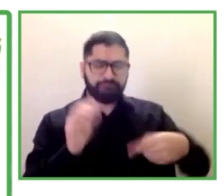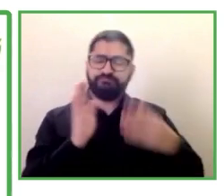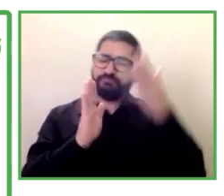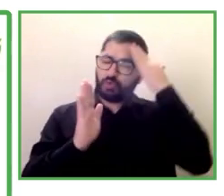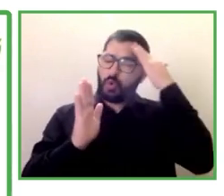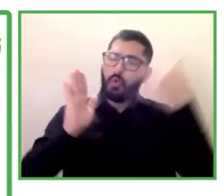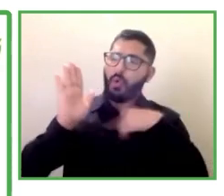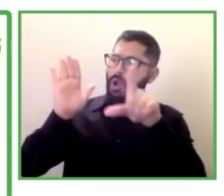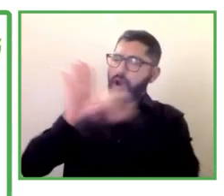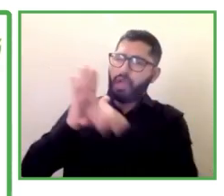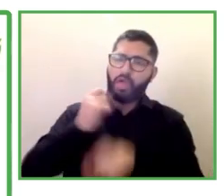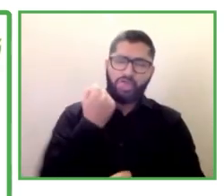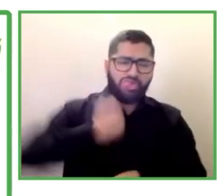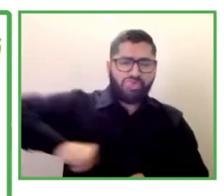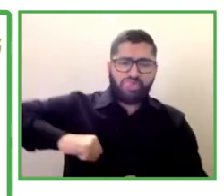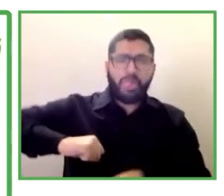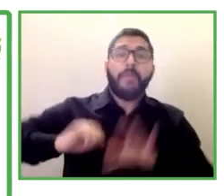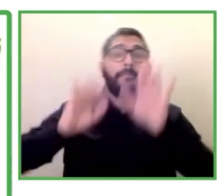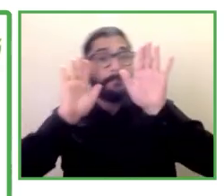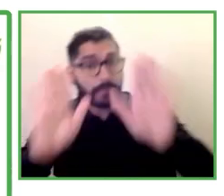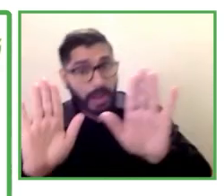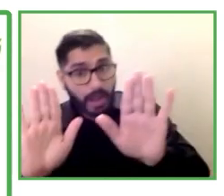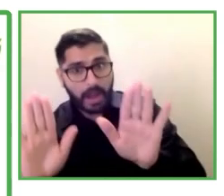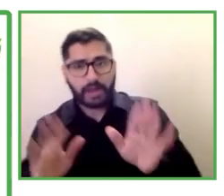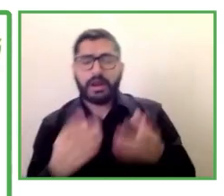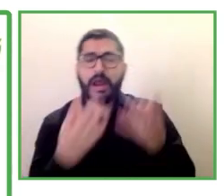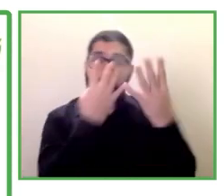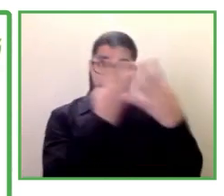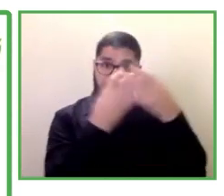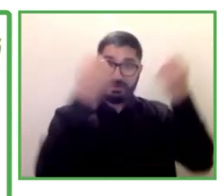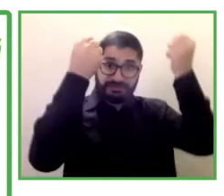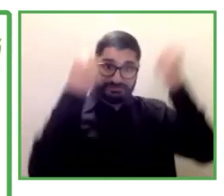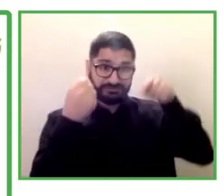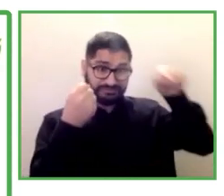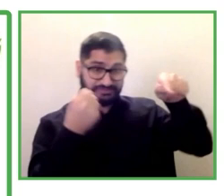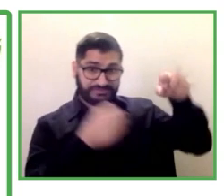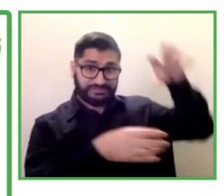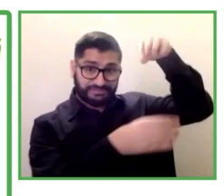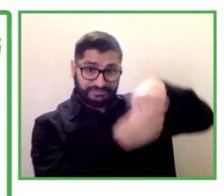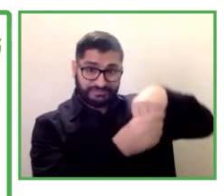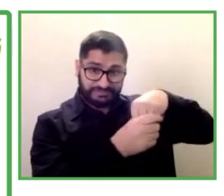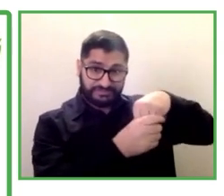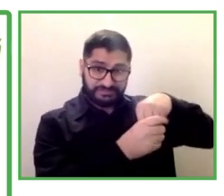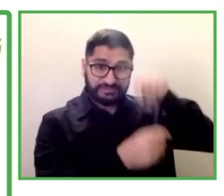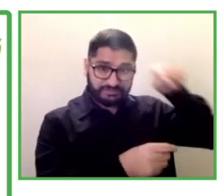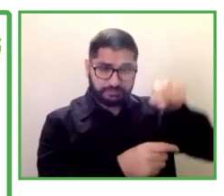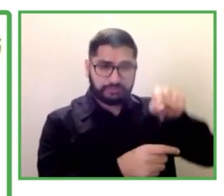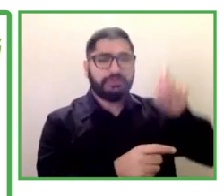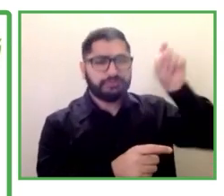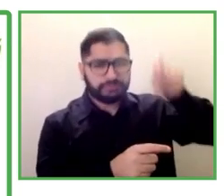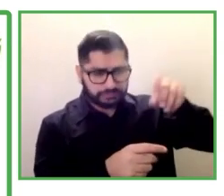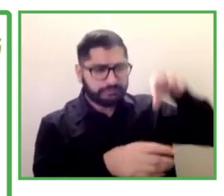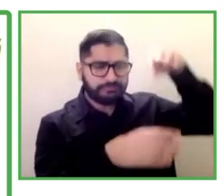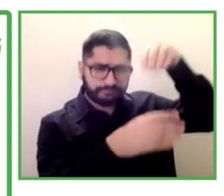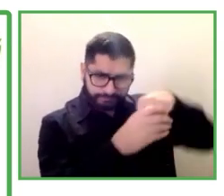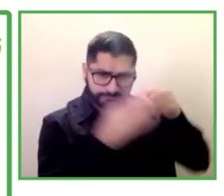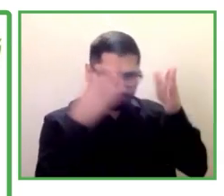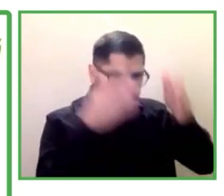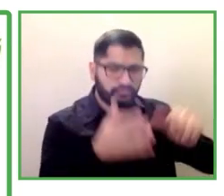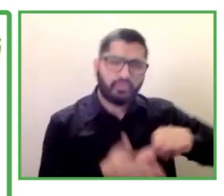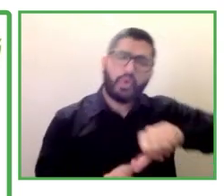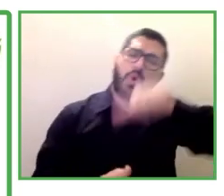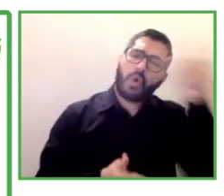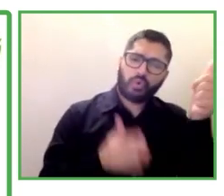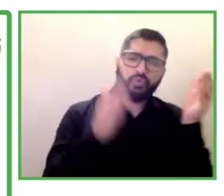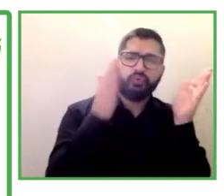se va a crear una unidad específica para personas con discapacidad intelectual denominado Módulo Integra en la que